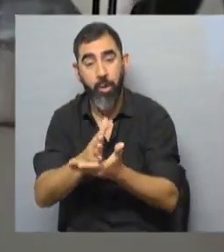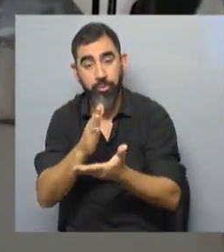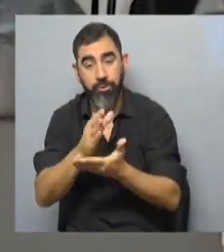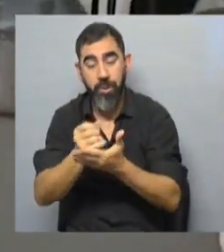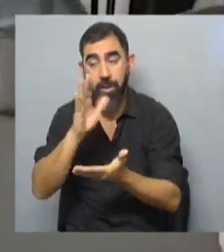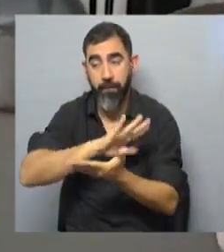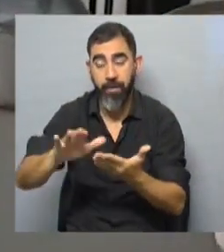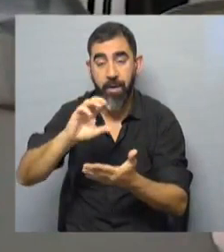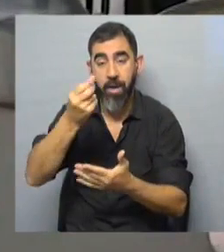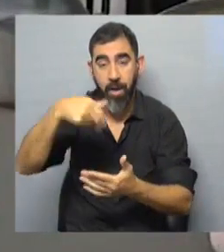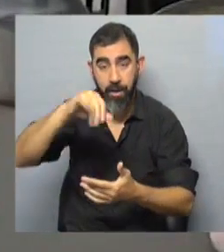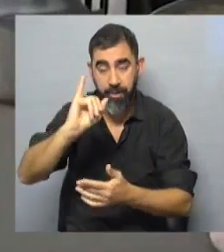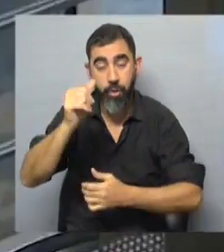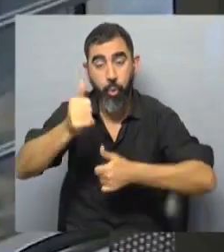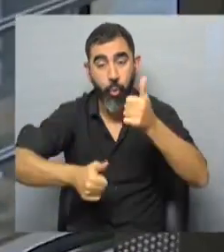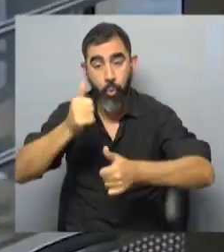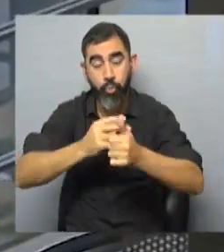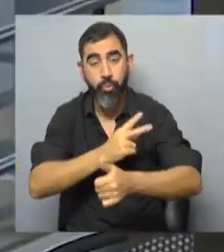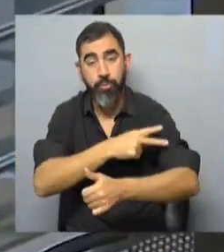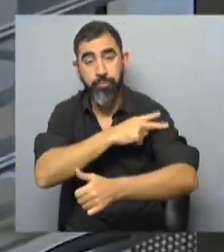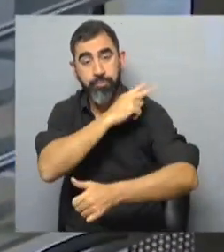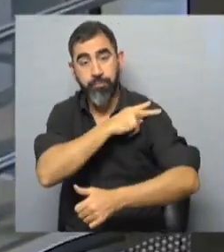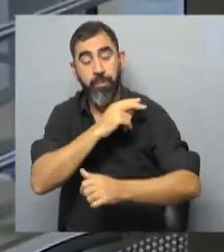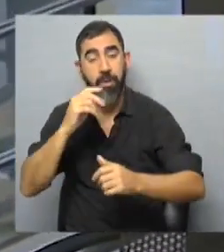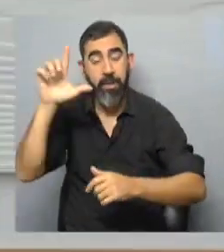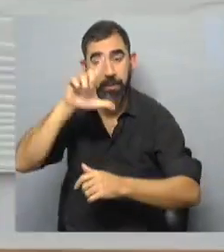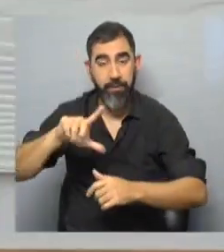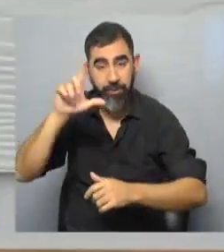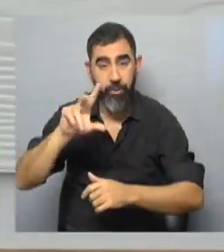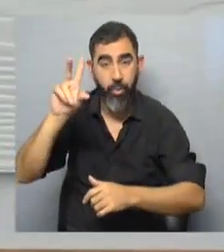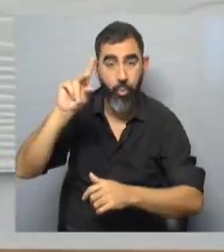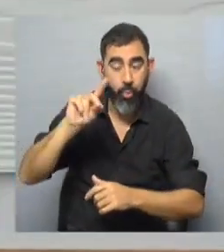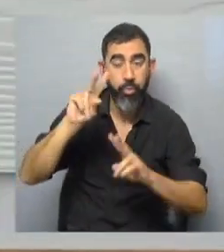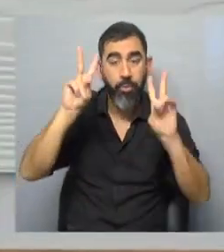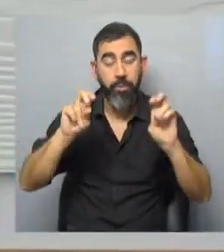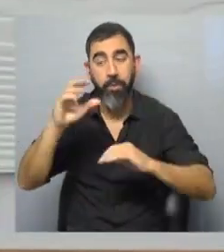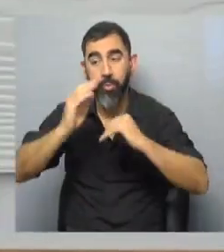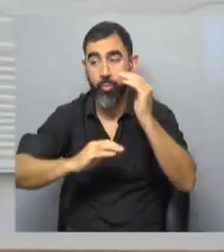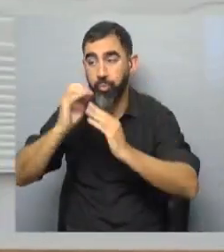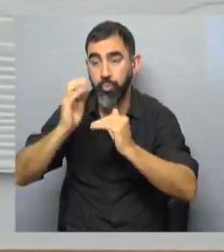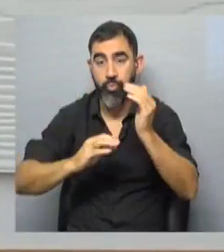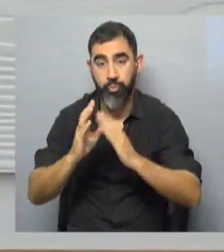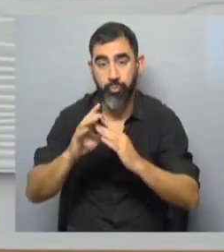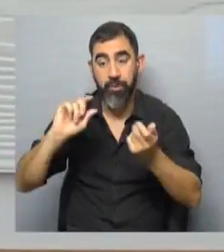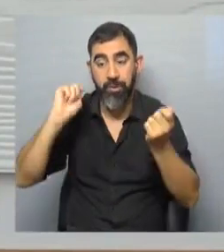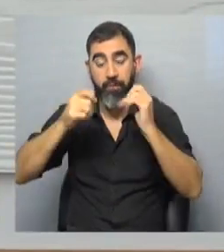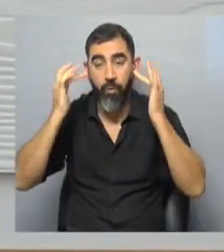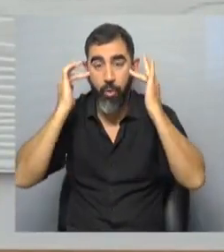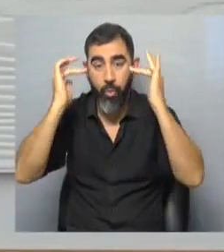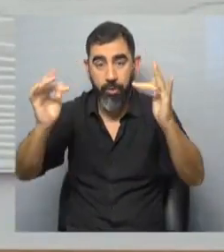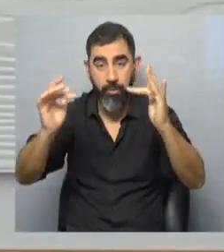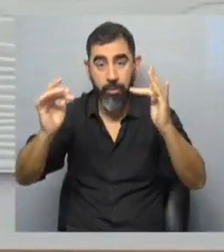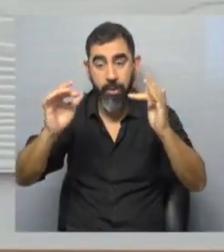la ANI, están concursos para pasaje de grado en secundaria, están aspectos de infraestructura. La transformación educativa